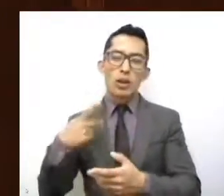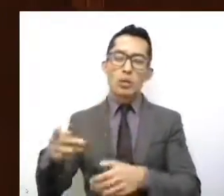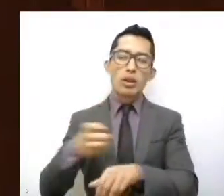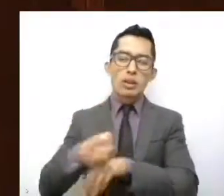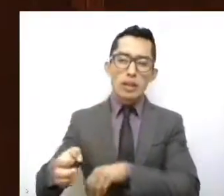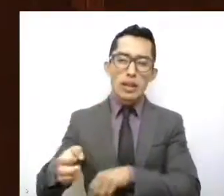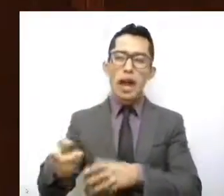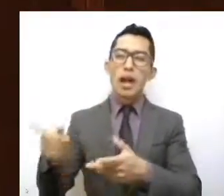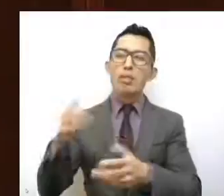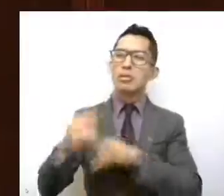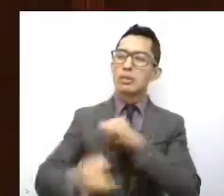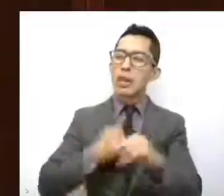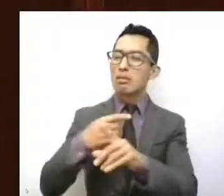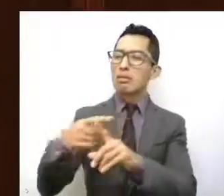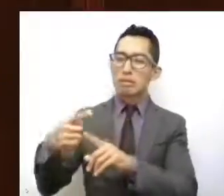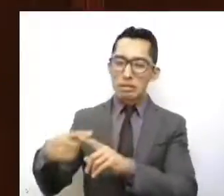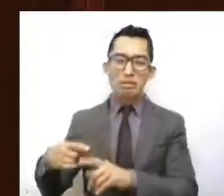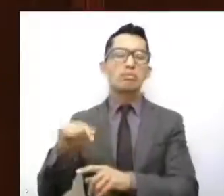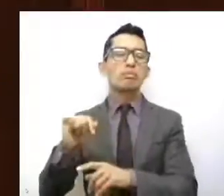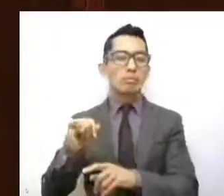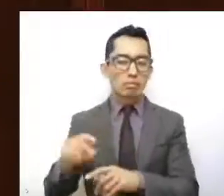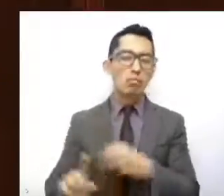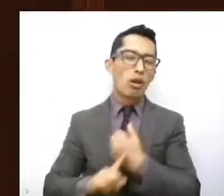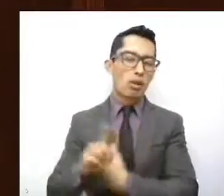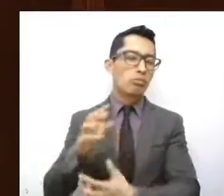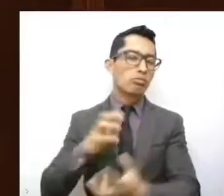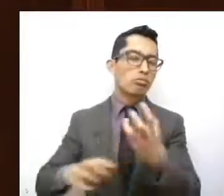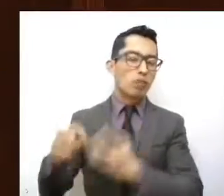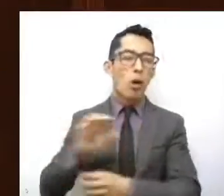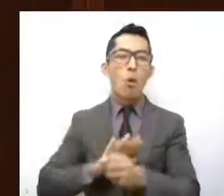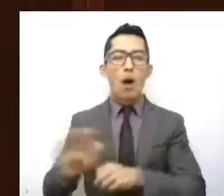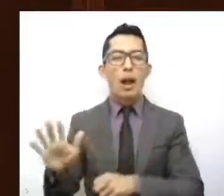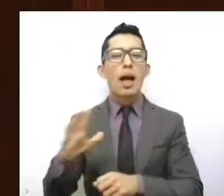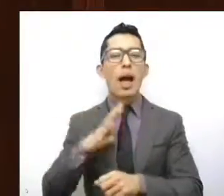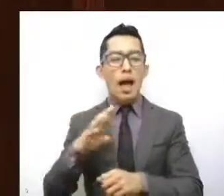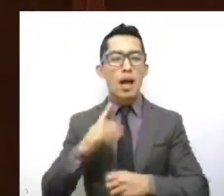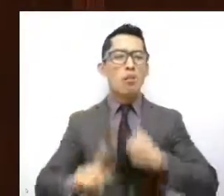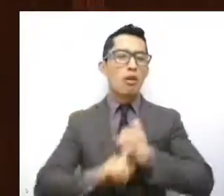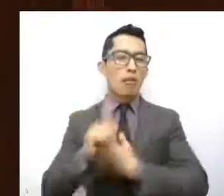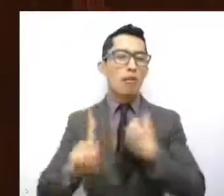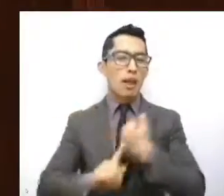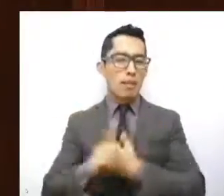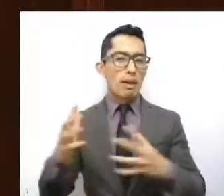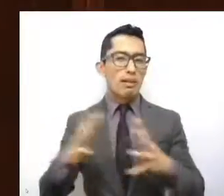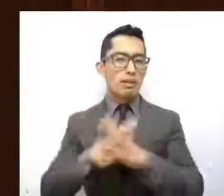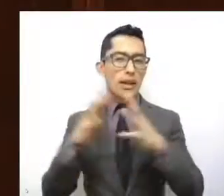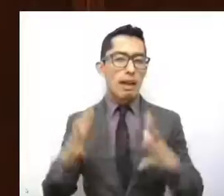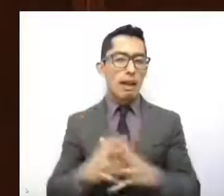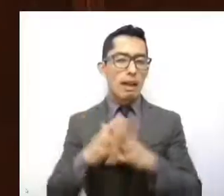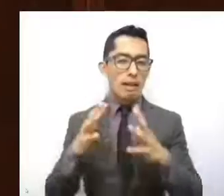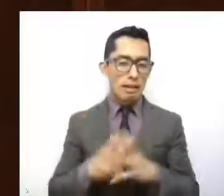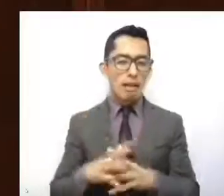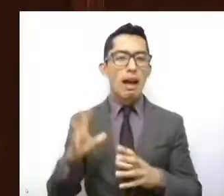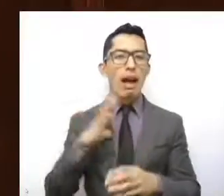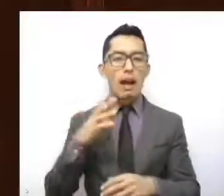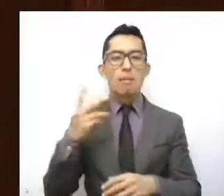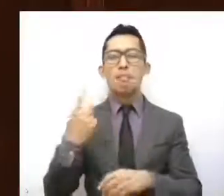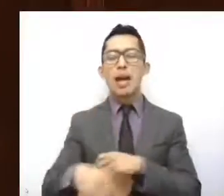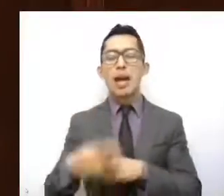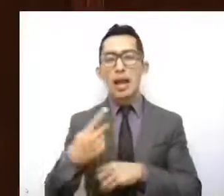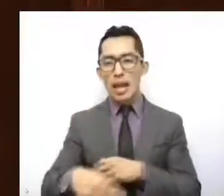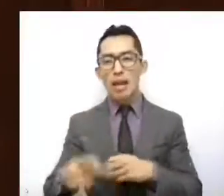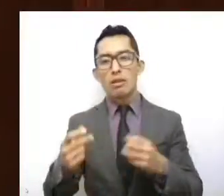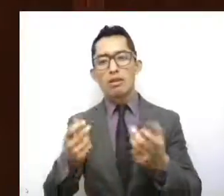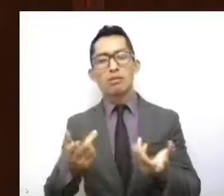internacional, como lo son los conflictos armados, los casos de peligro en su vida y su salud,